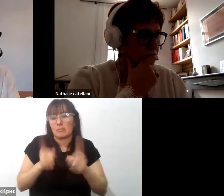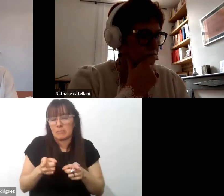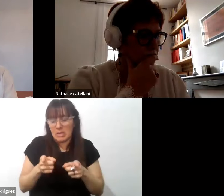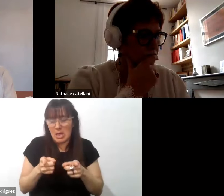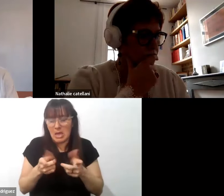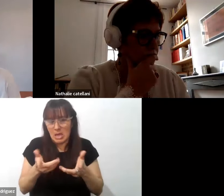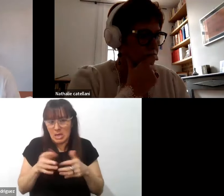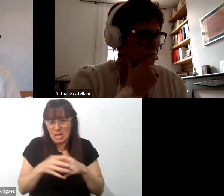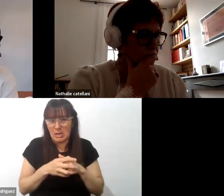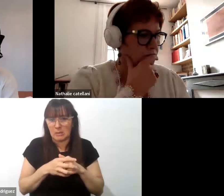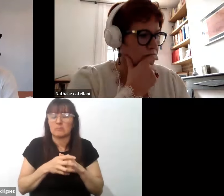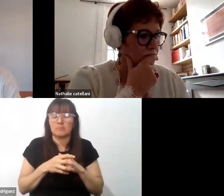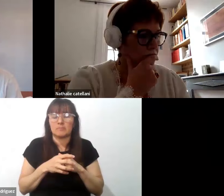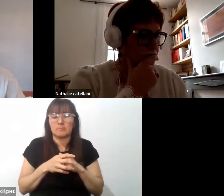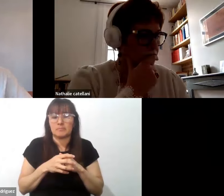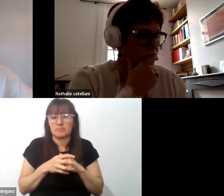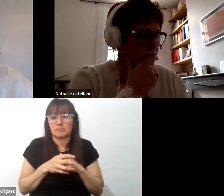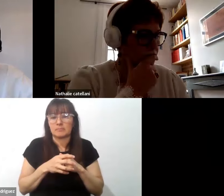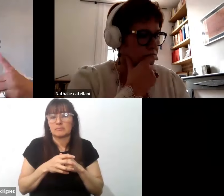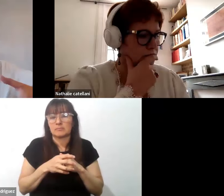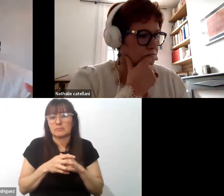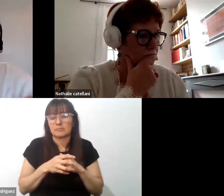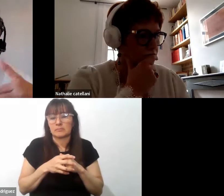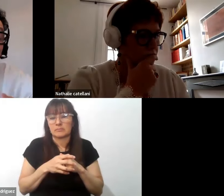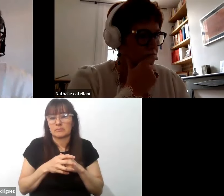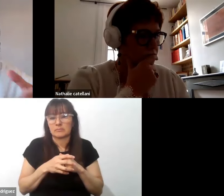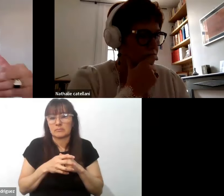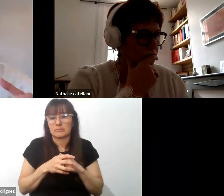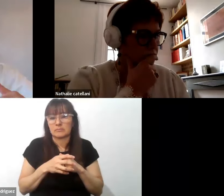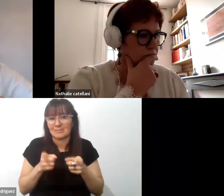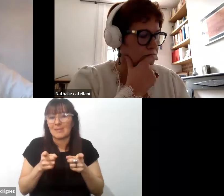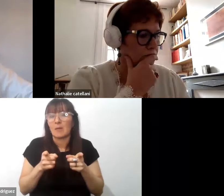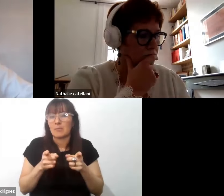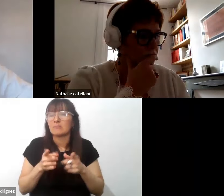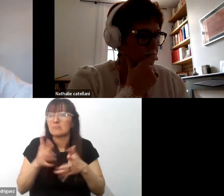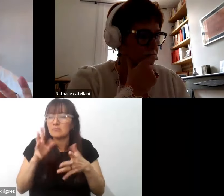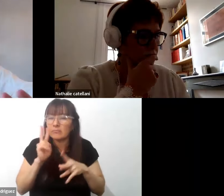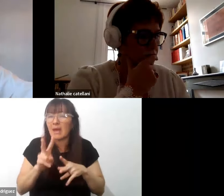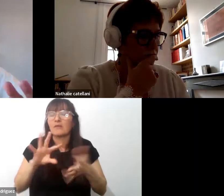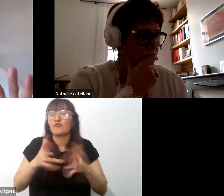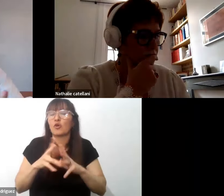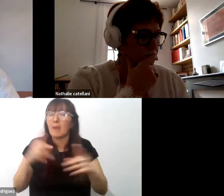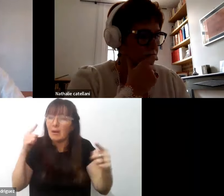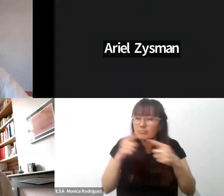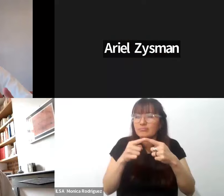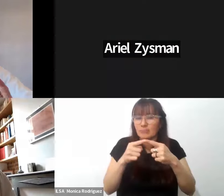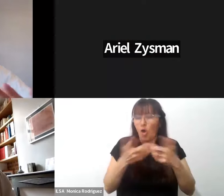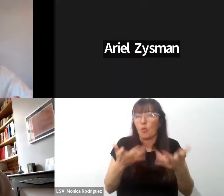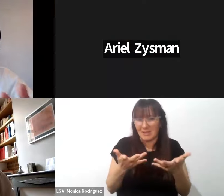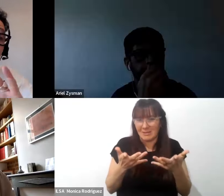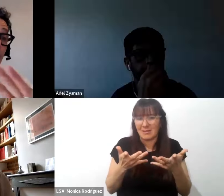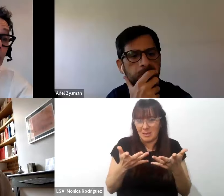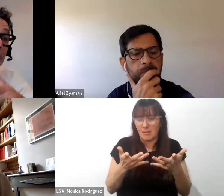diferente a construir un objeto lo podemos discutir sino más generar objetivaciones que permitan el distanciamiento